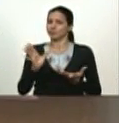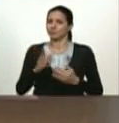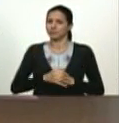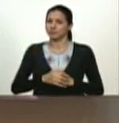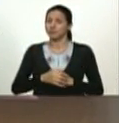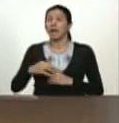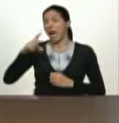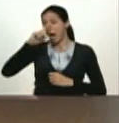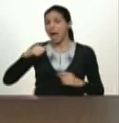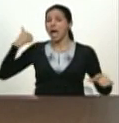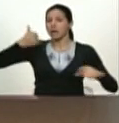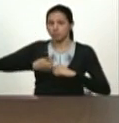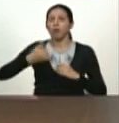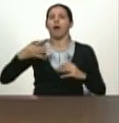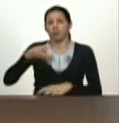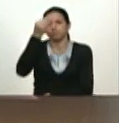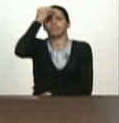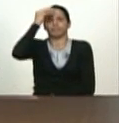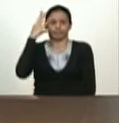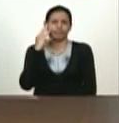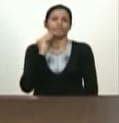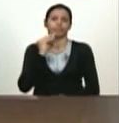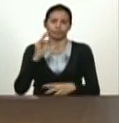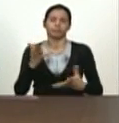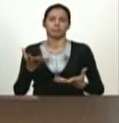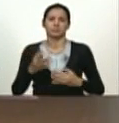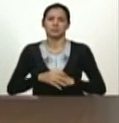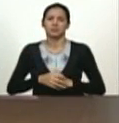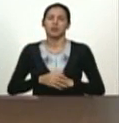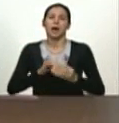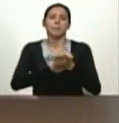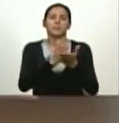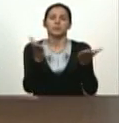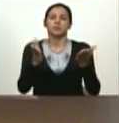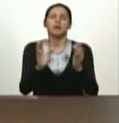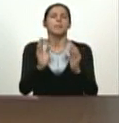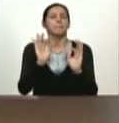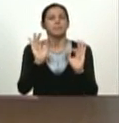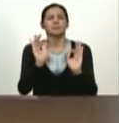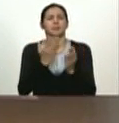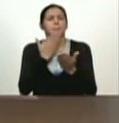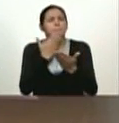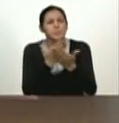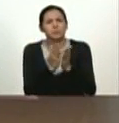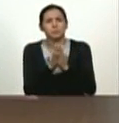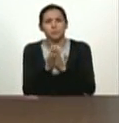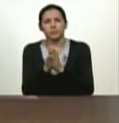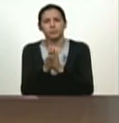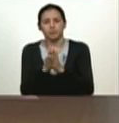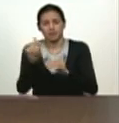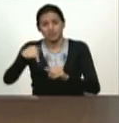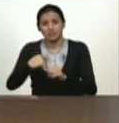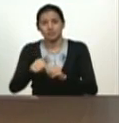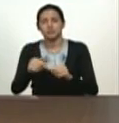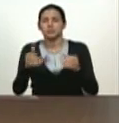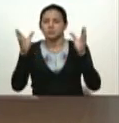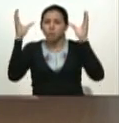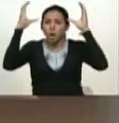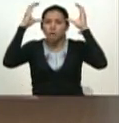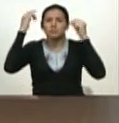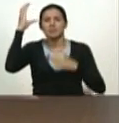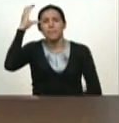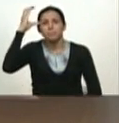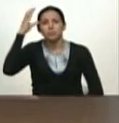compañeras y compañeras, así les digo y así se los pido de manera especial, dentro del concepto de gobierno popular, es la